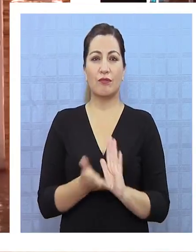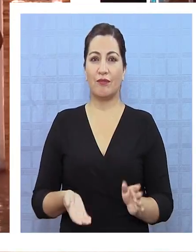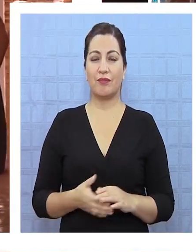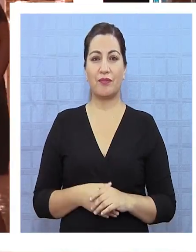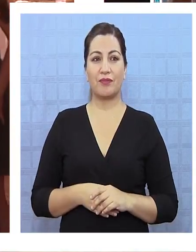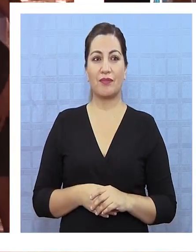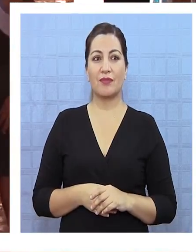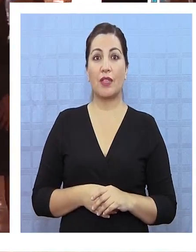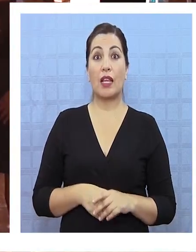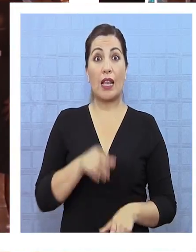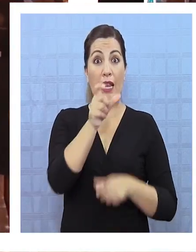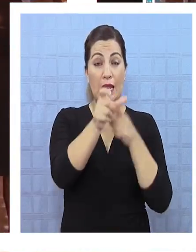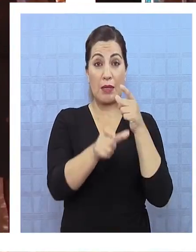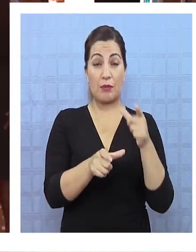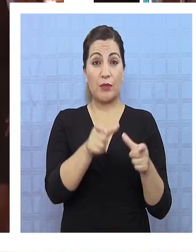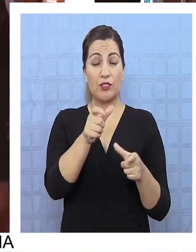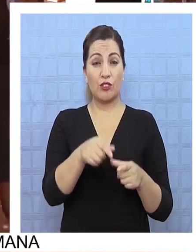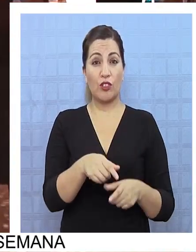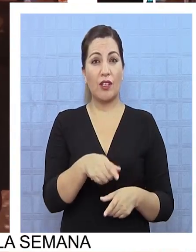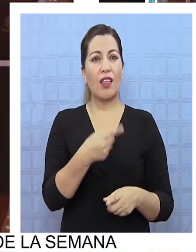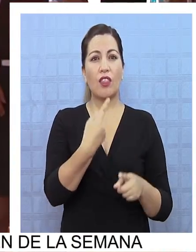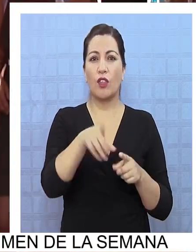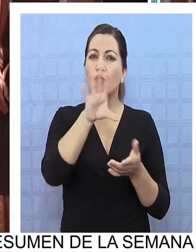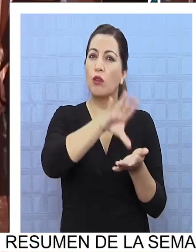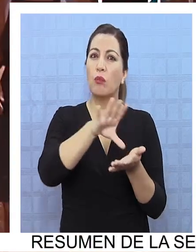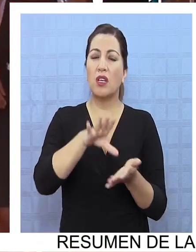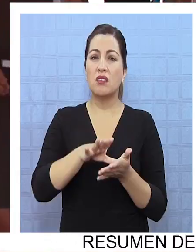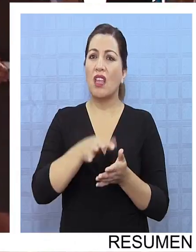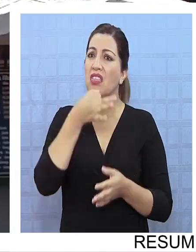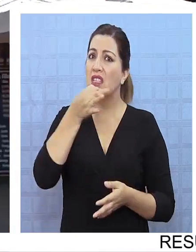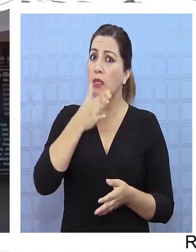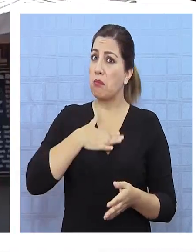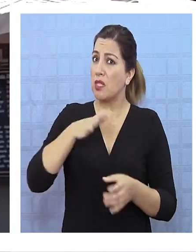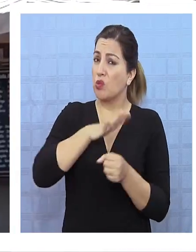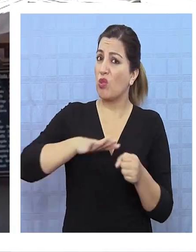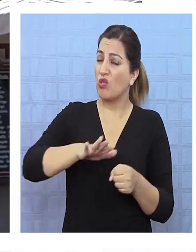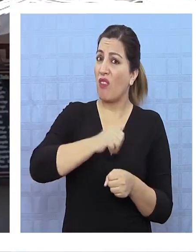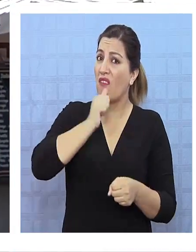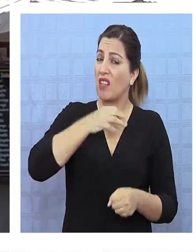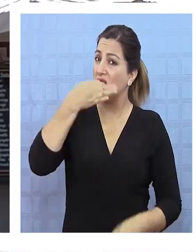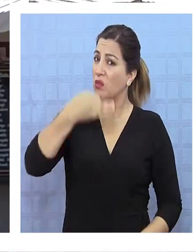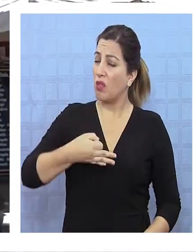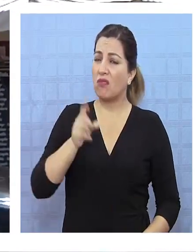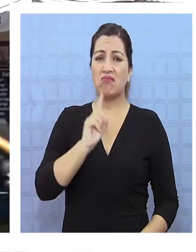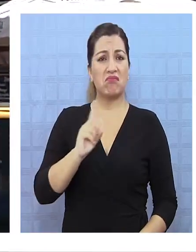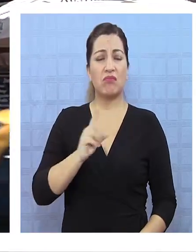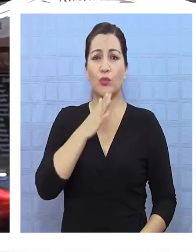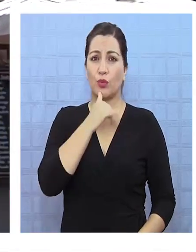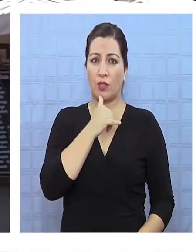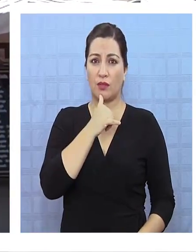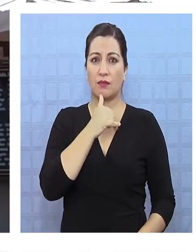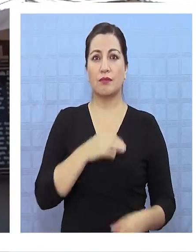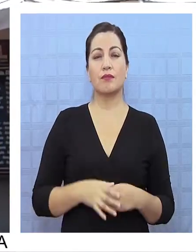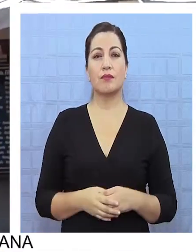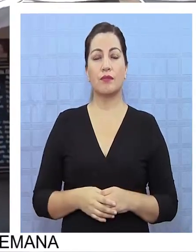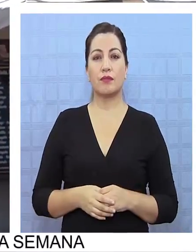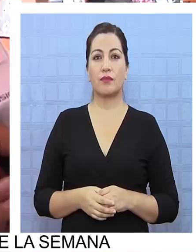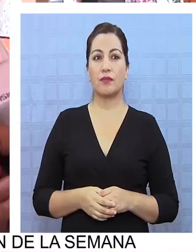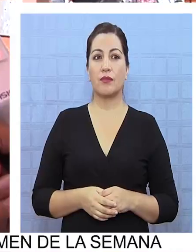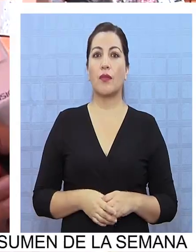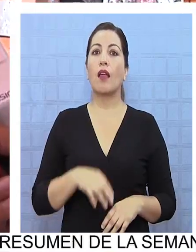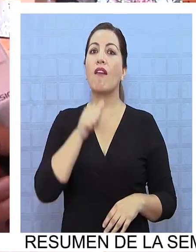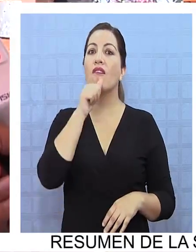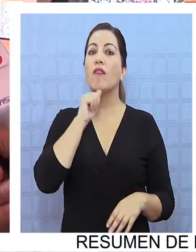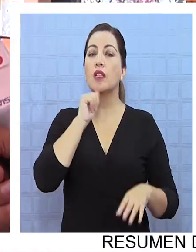bien. Los entrevistados dicen no haber conocido casos de inseguridad, pero hay críticas locales por este tema y otros. Falta